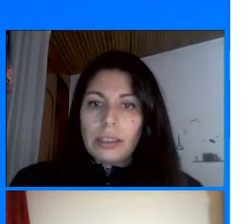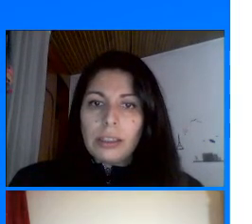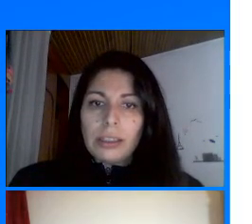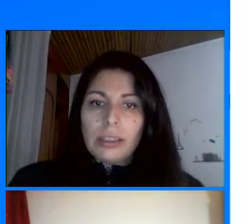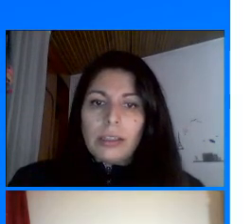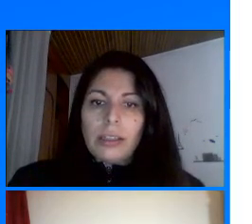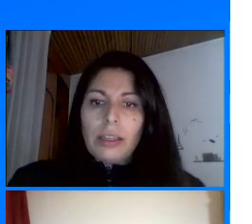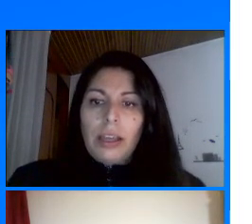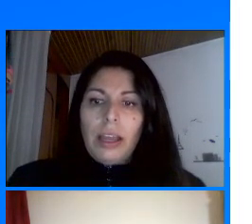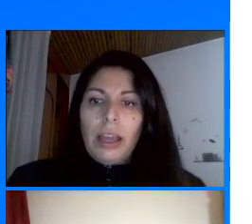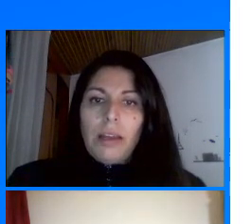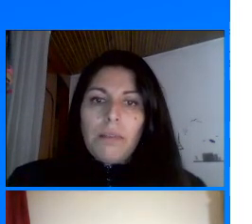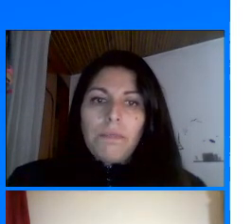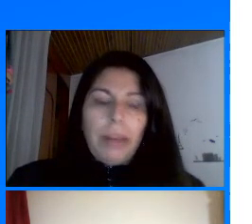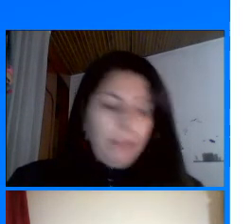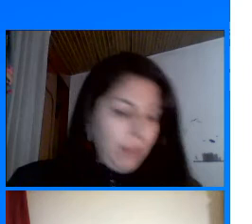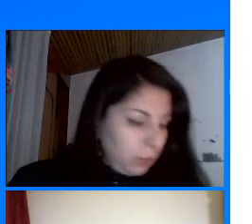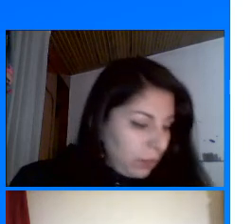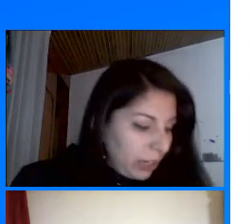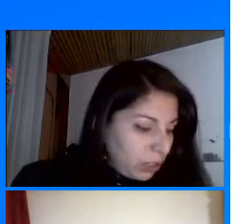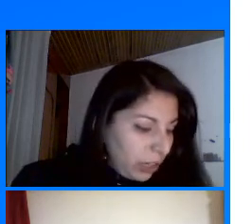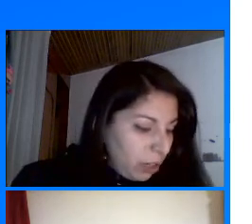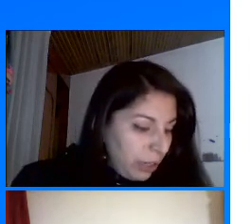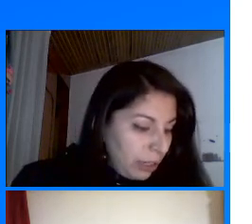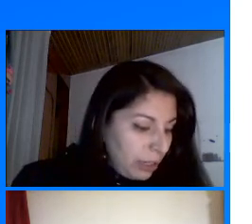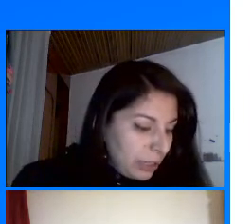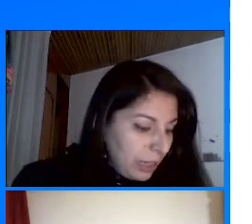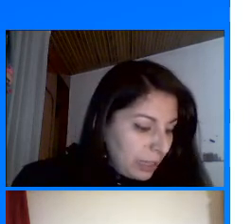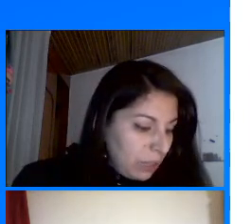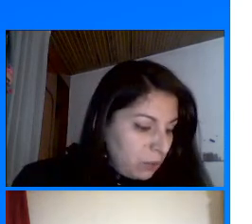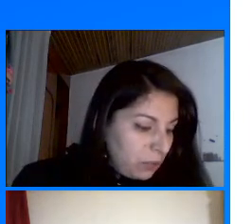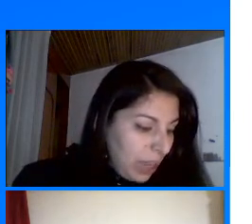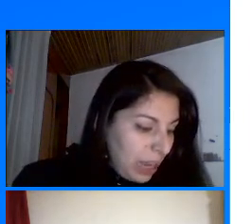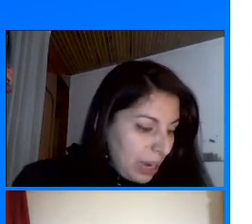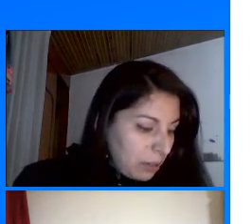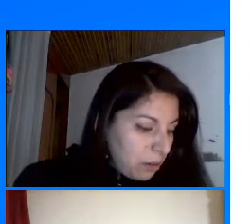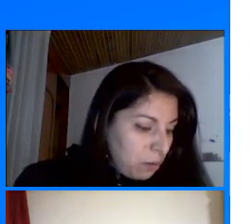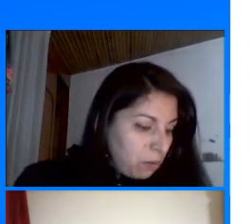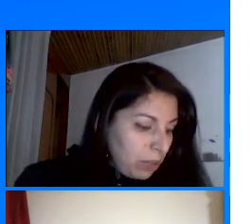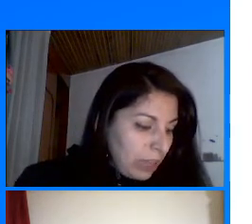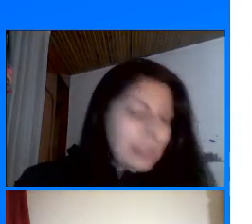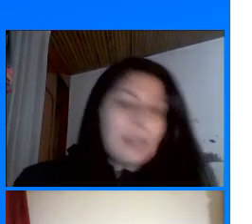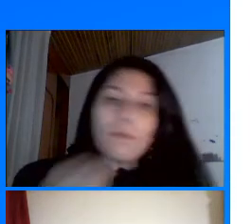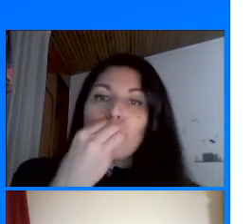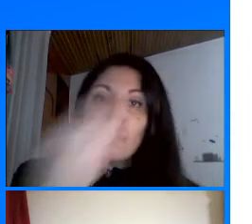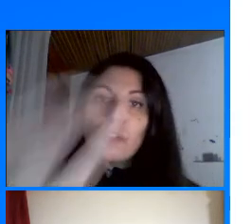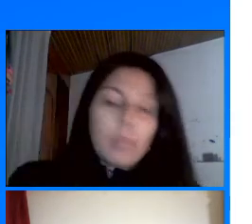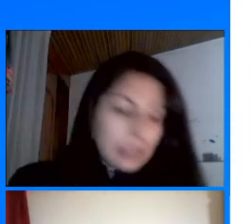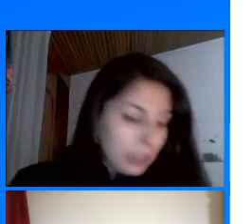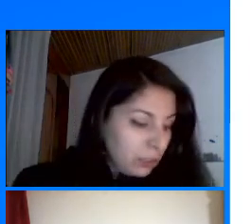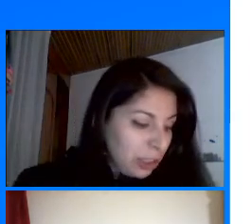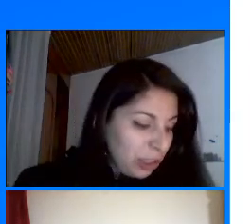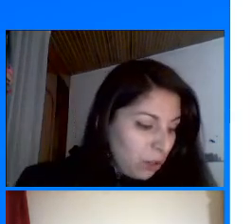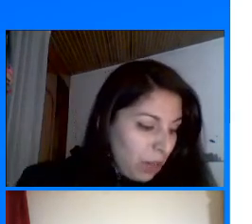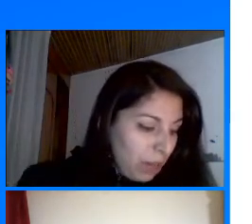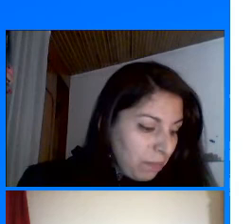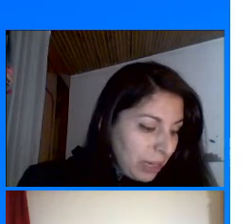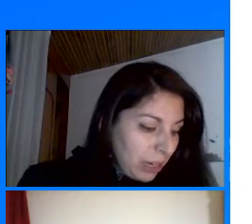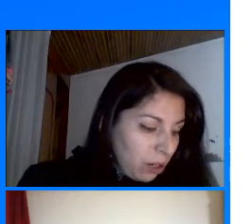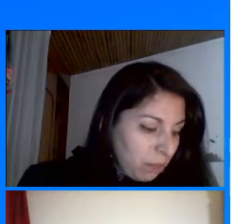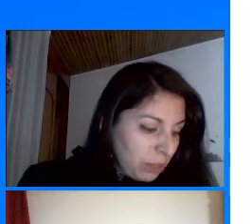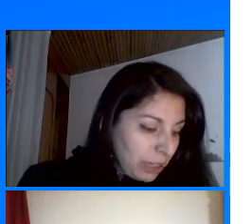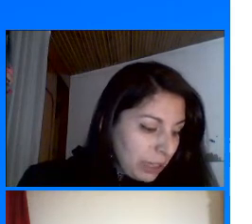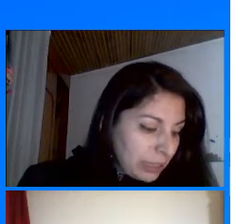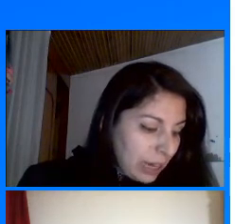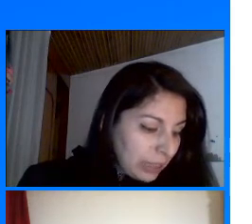Sí señora Perfecto profe Perfecto Bueno aquí yo quiero Salutar Así Con besitos Y todo A